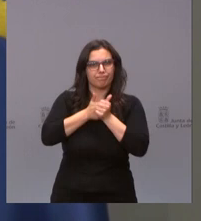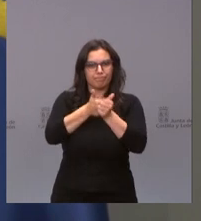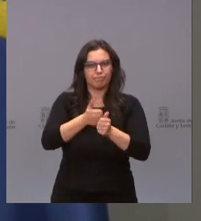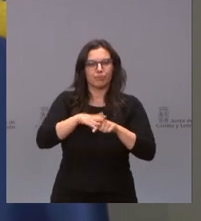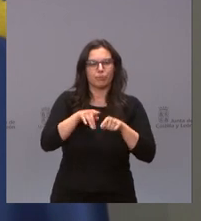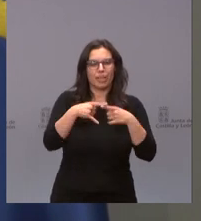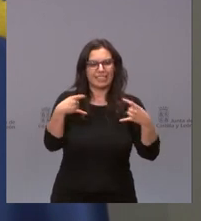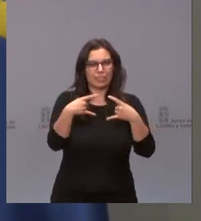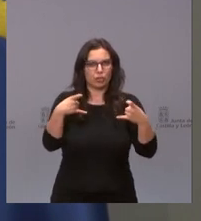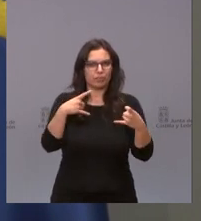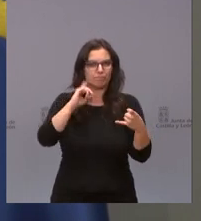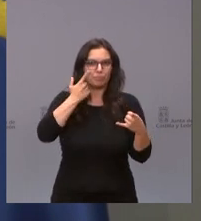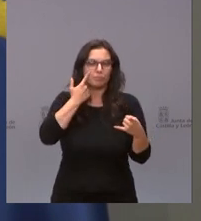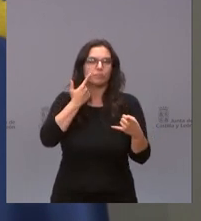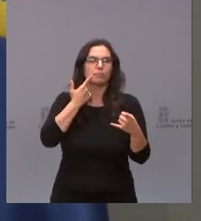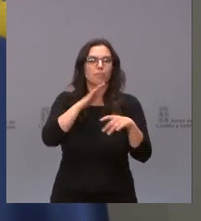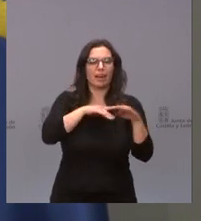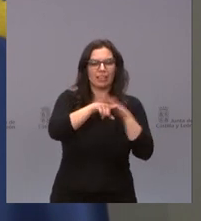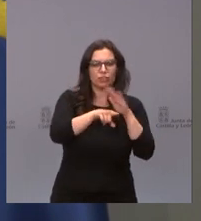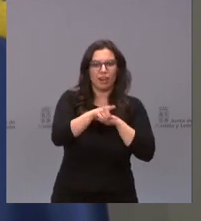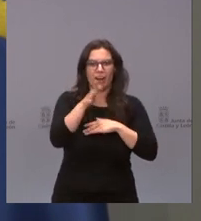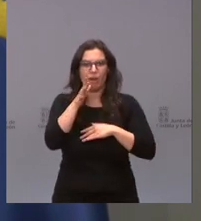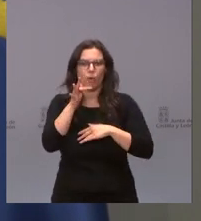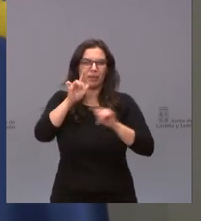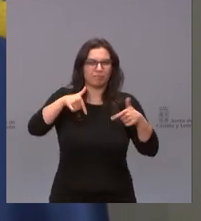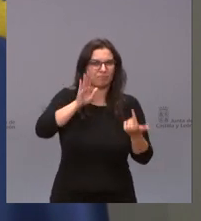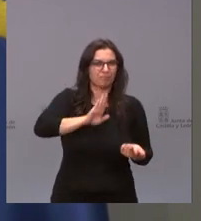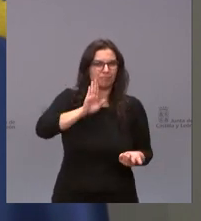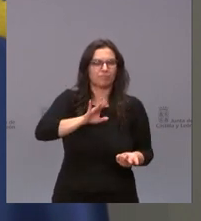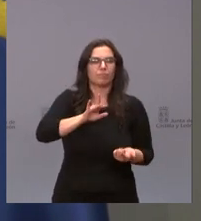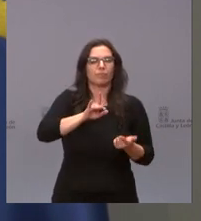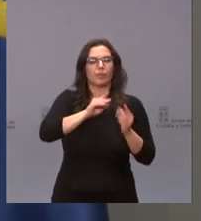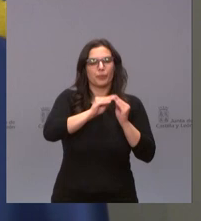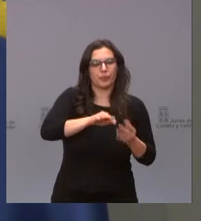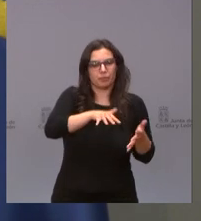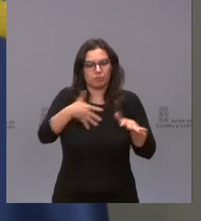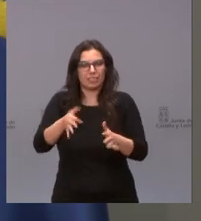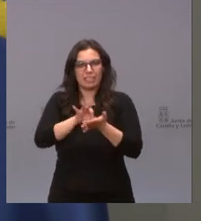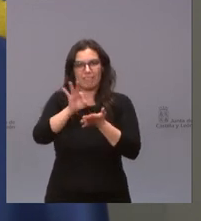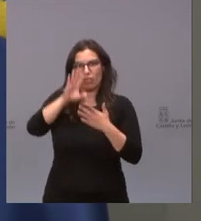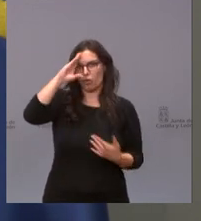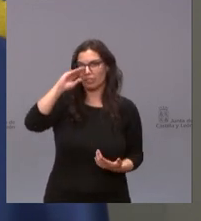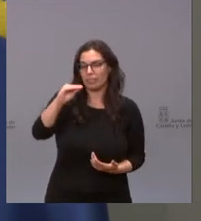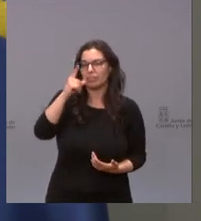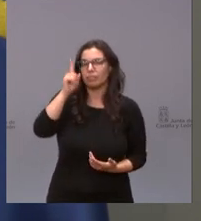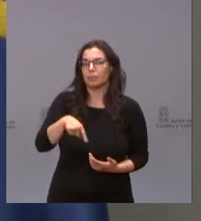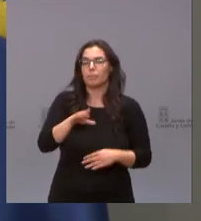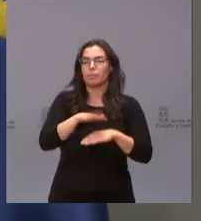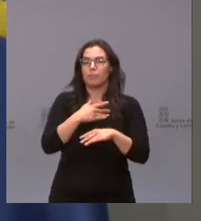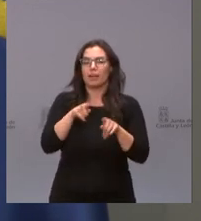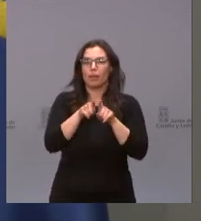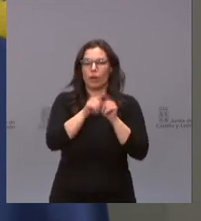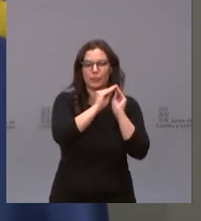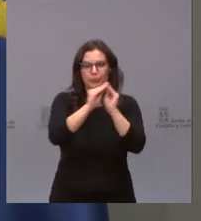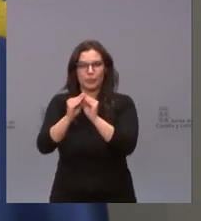sensores destinados a la gestión de los residuos y del agua para el desarrollo e implantación de servicios inteligentes y para la sensorización